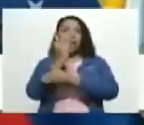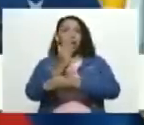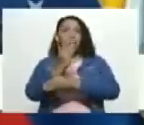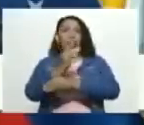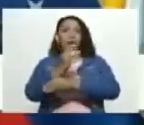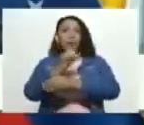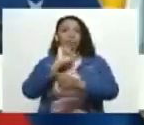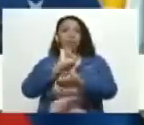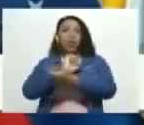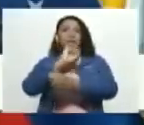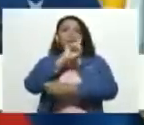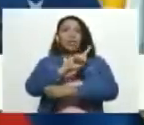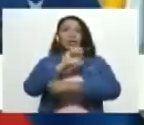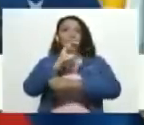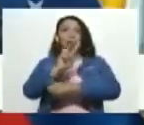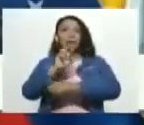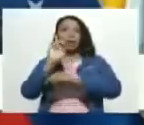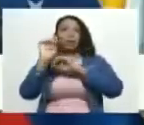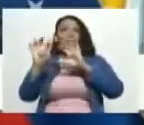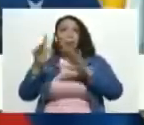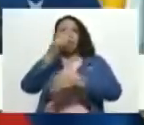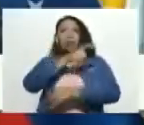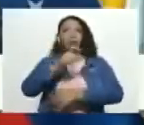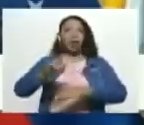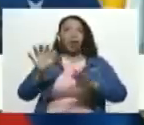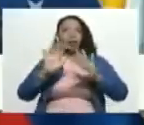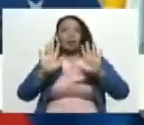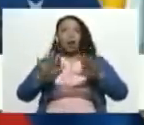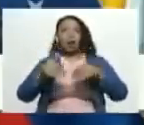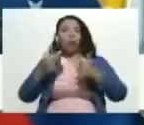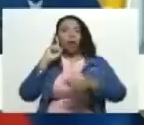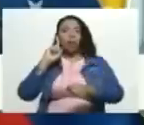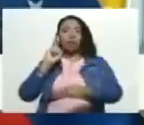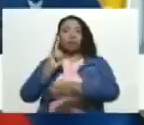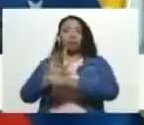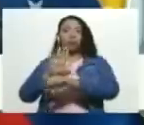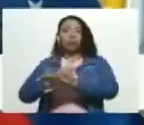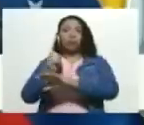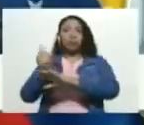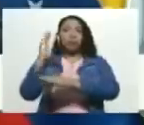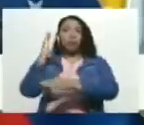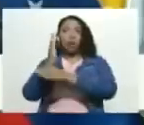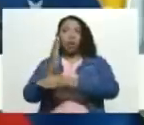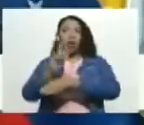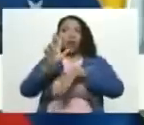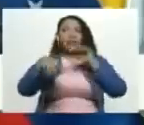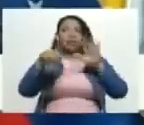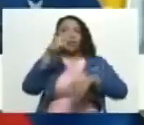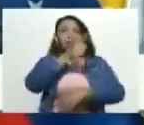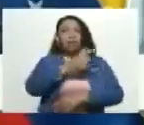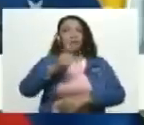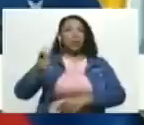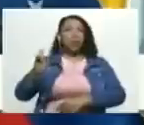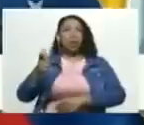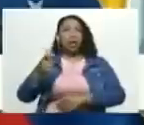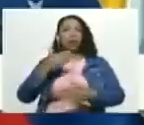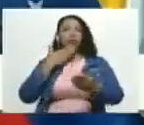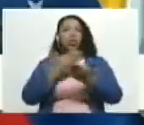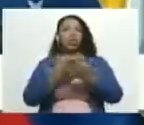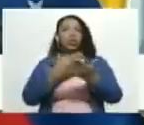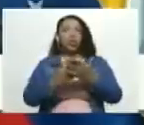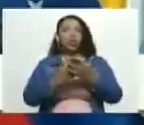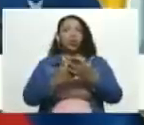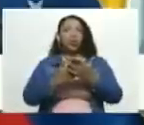sido detenidas 129 personas las cuales ya han sido acusadas hay 13 personas con solicitud de